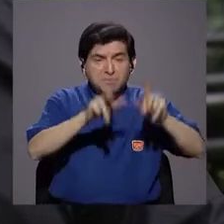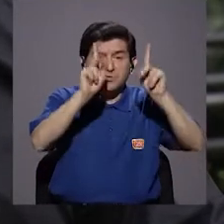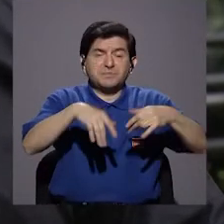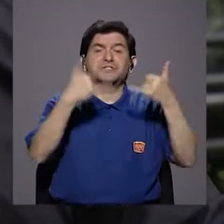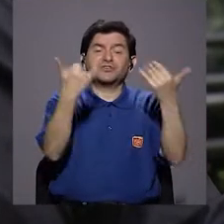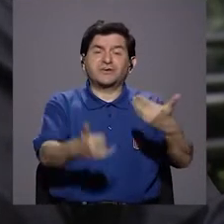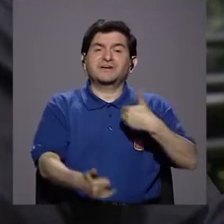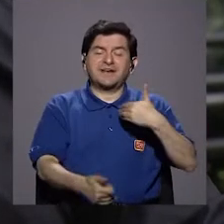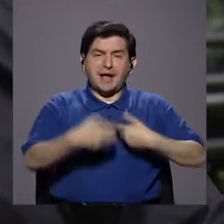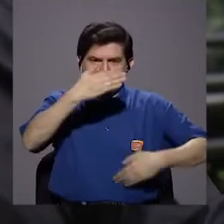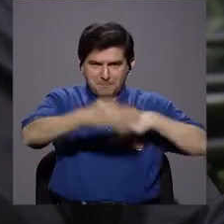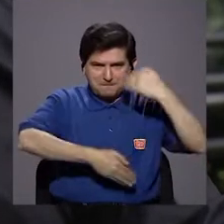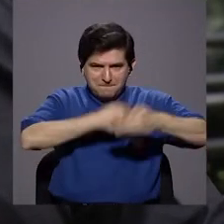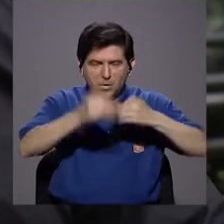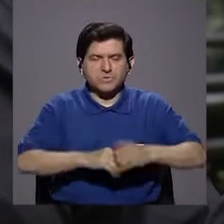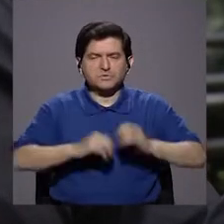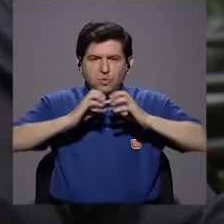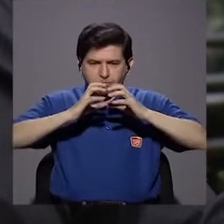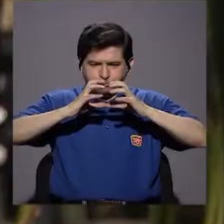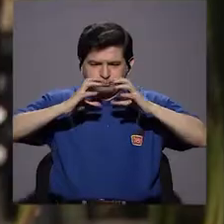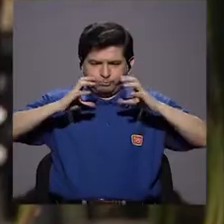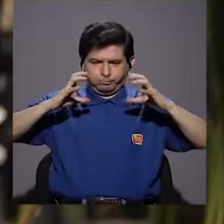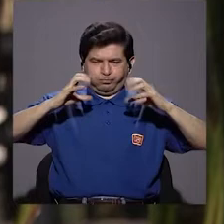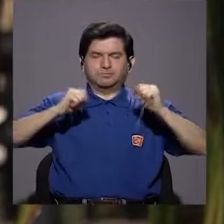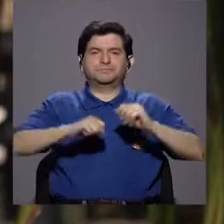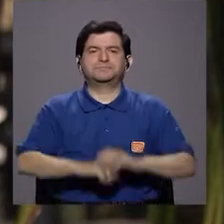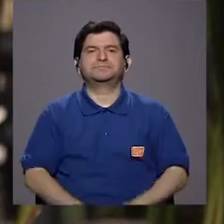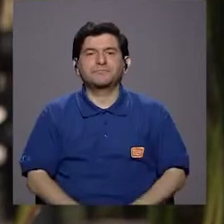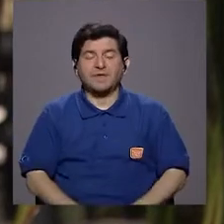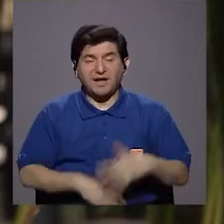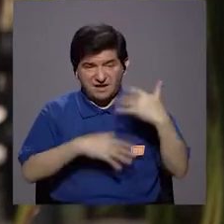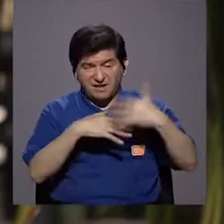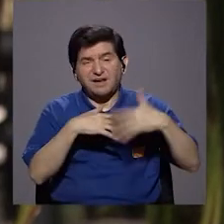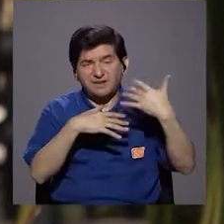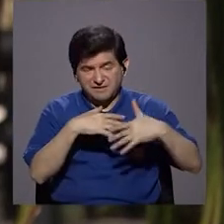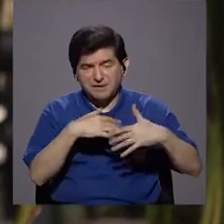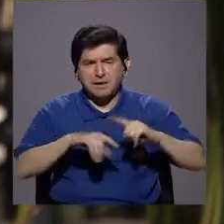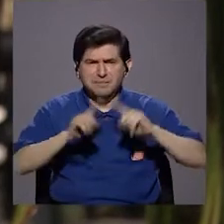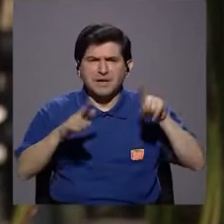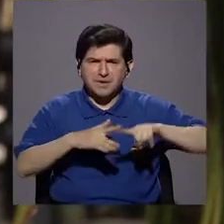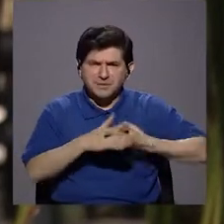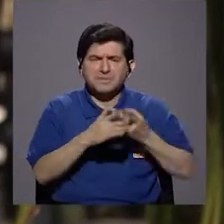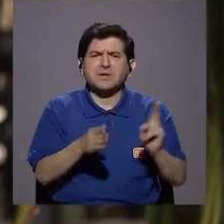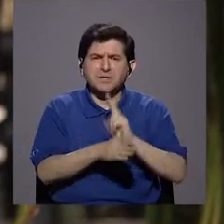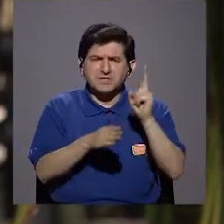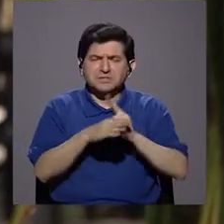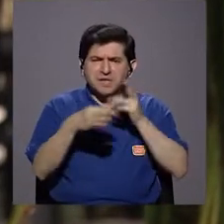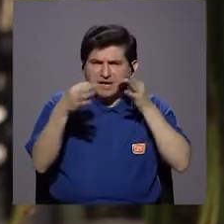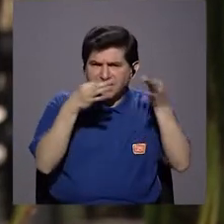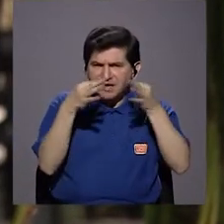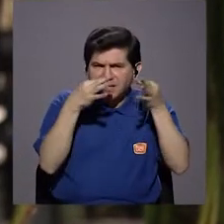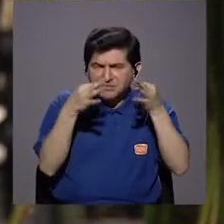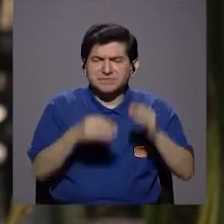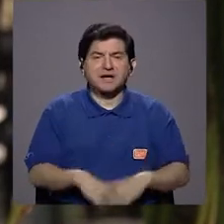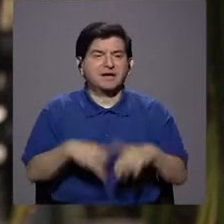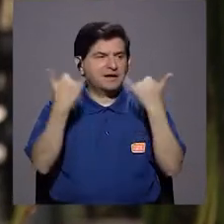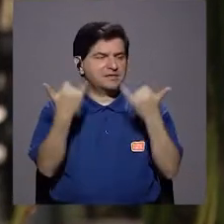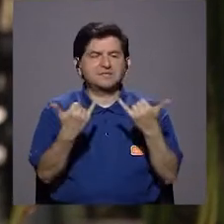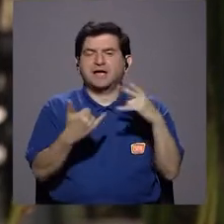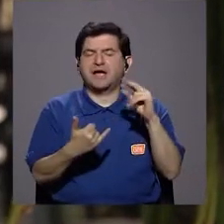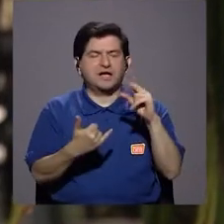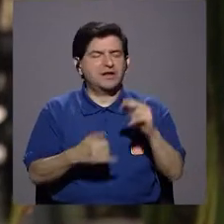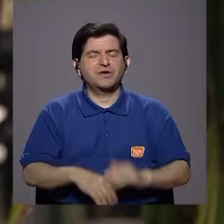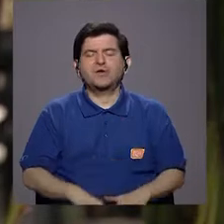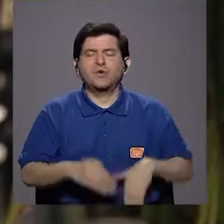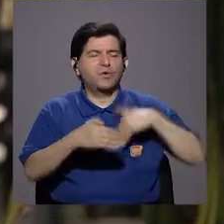es porque el paciente ya tiene algún proceso inflamatorio. Entonces, va a sangrar, pero si empezas a usar el hilo, vas a dejar de